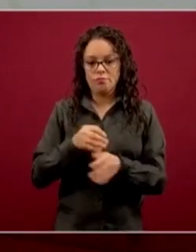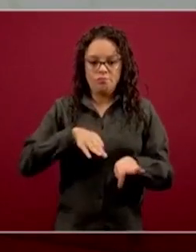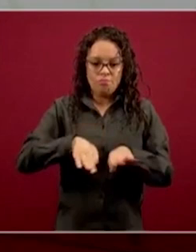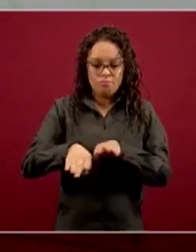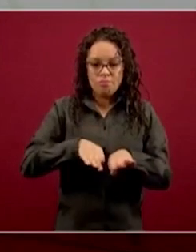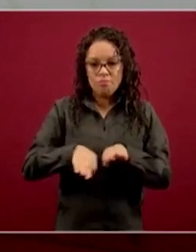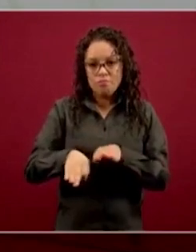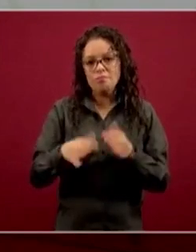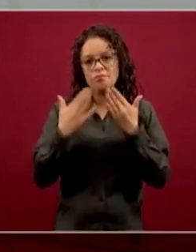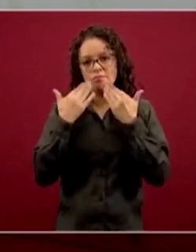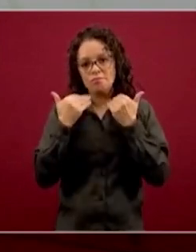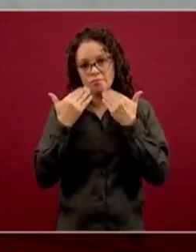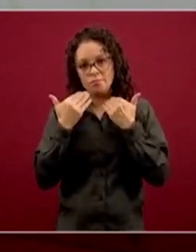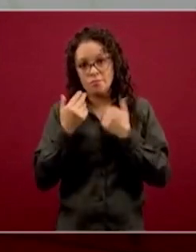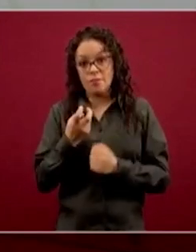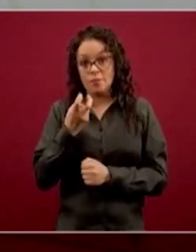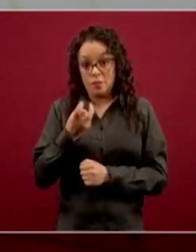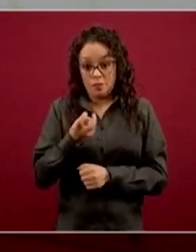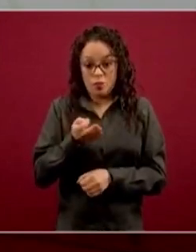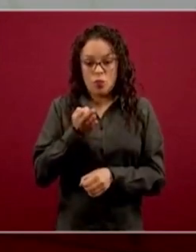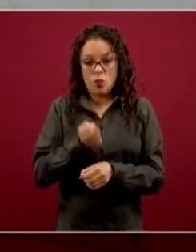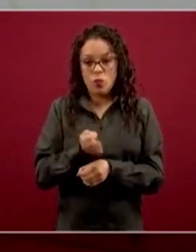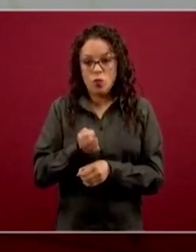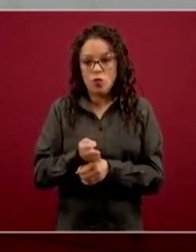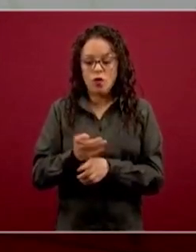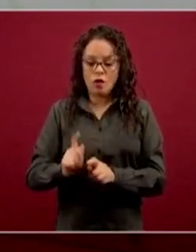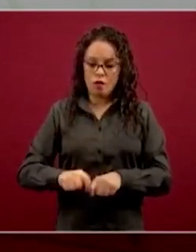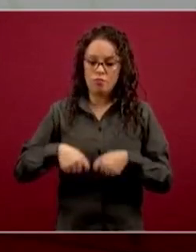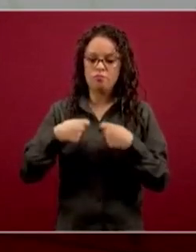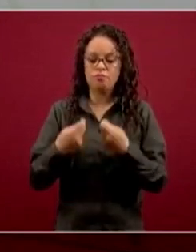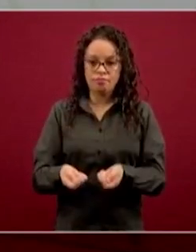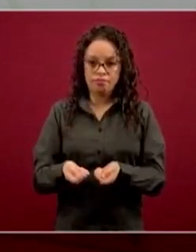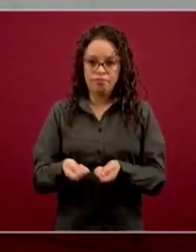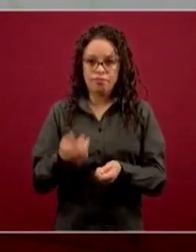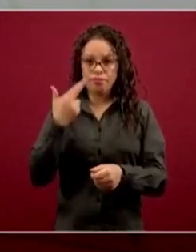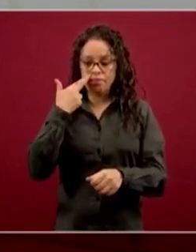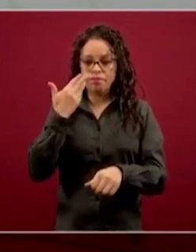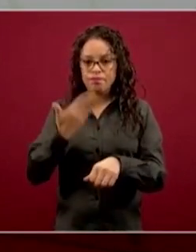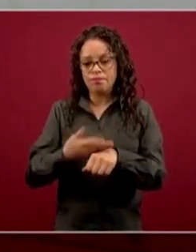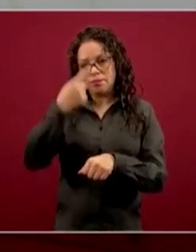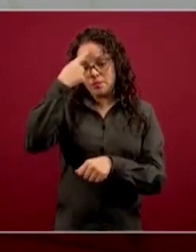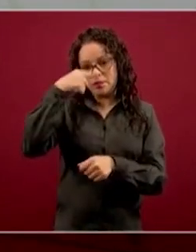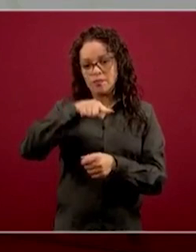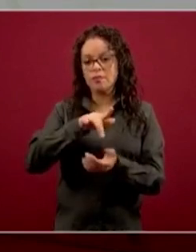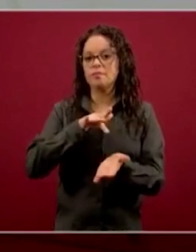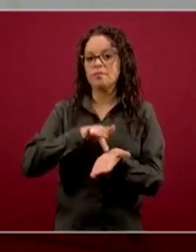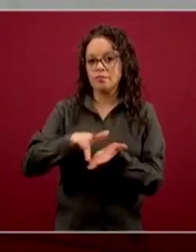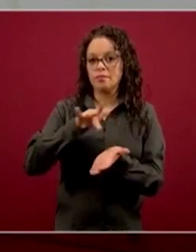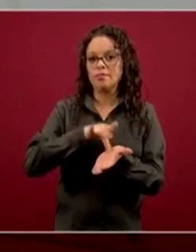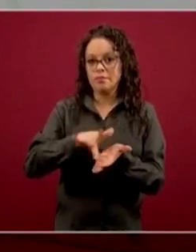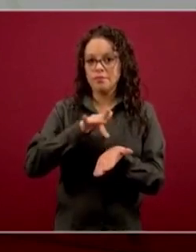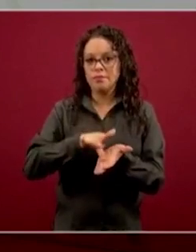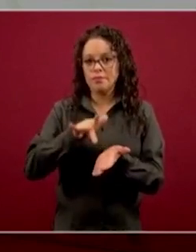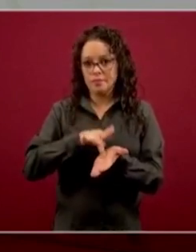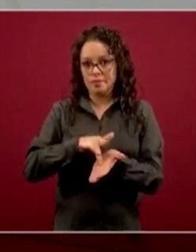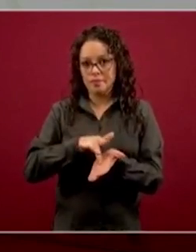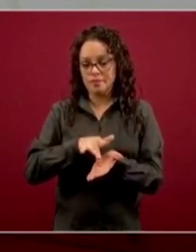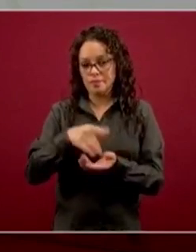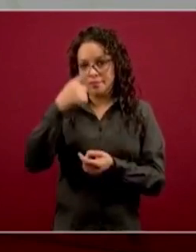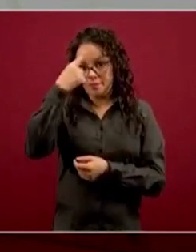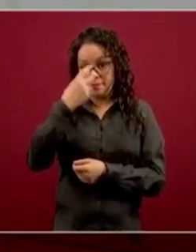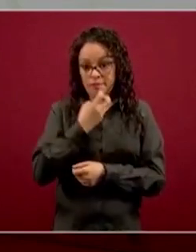nos apoyan de manera responsable y solidaria en la tarea